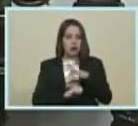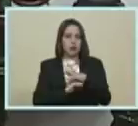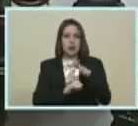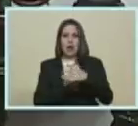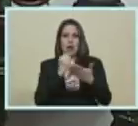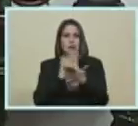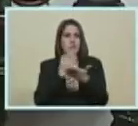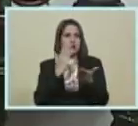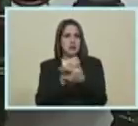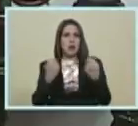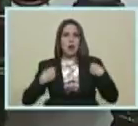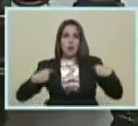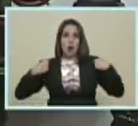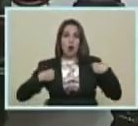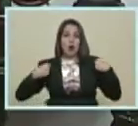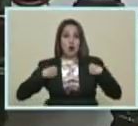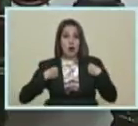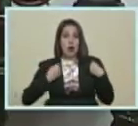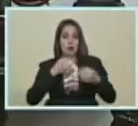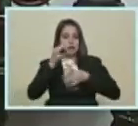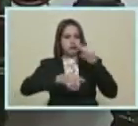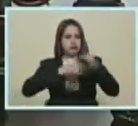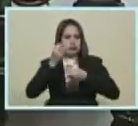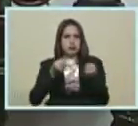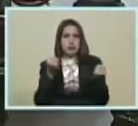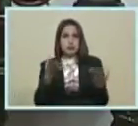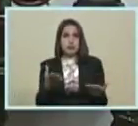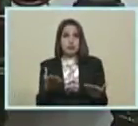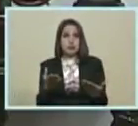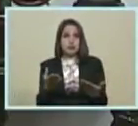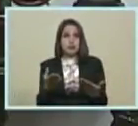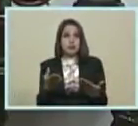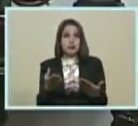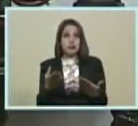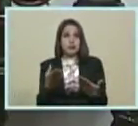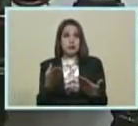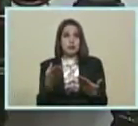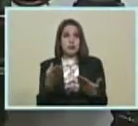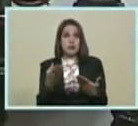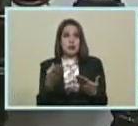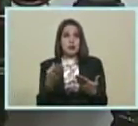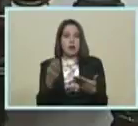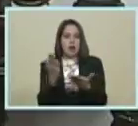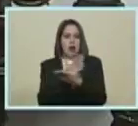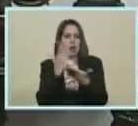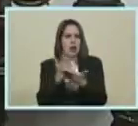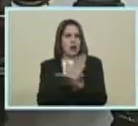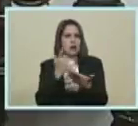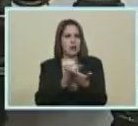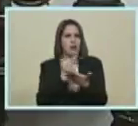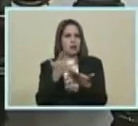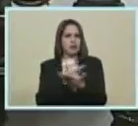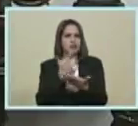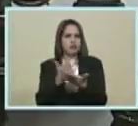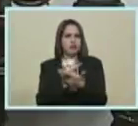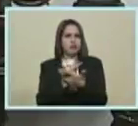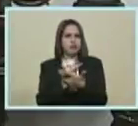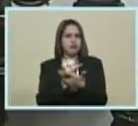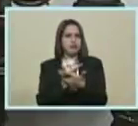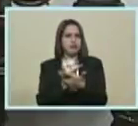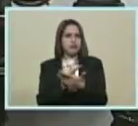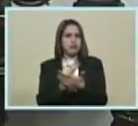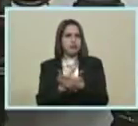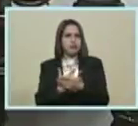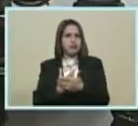solamente El moral Que estamos ya Preparando Para los estudiantes La colección Bicentenario Los libros